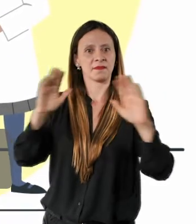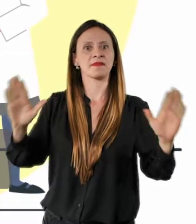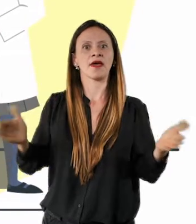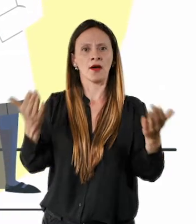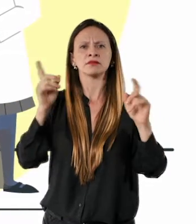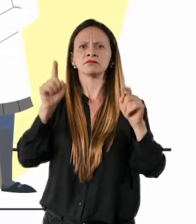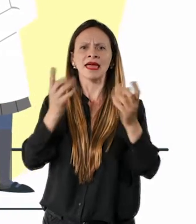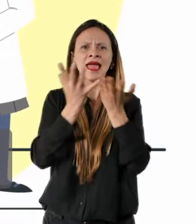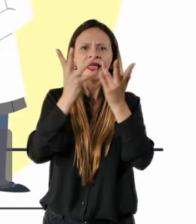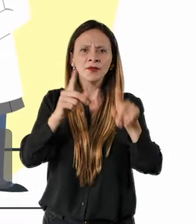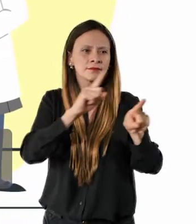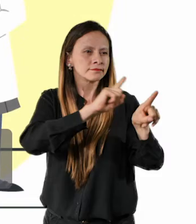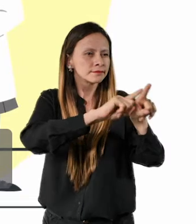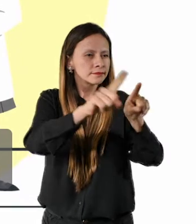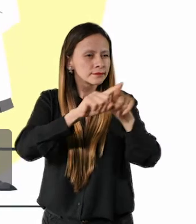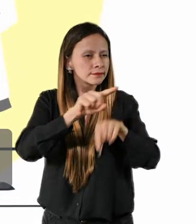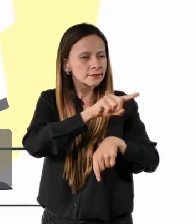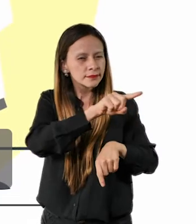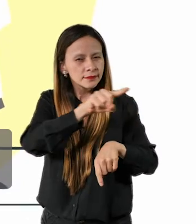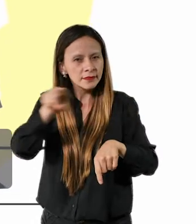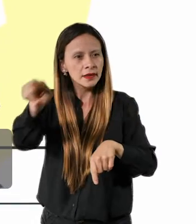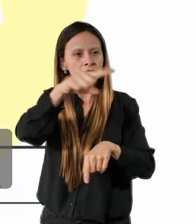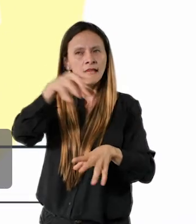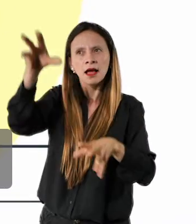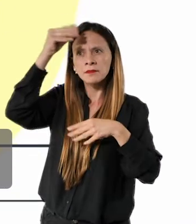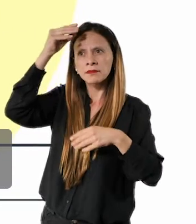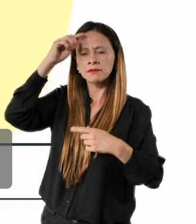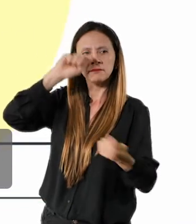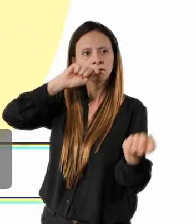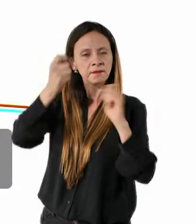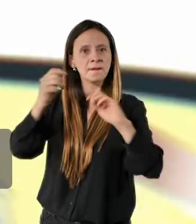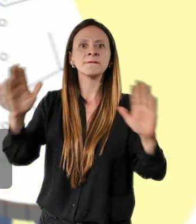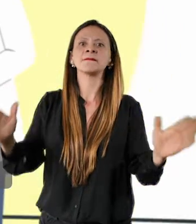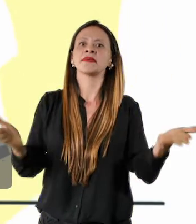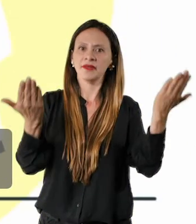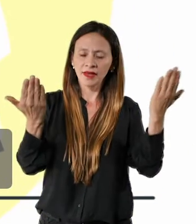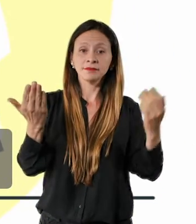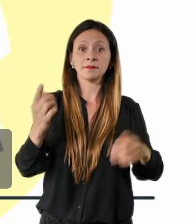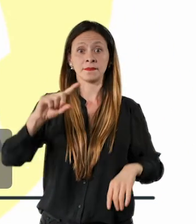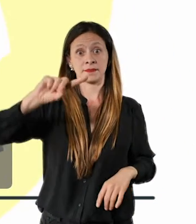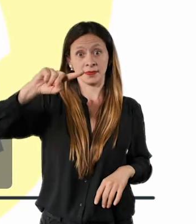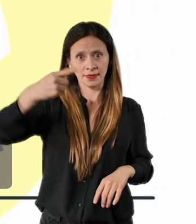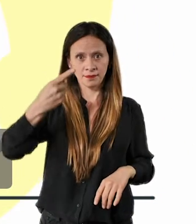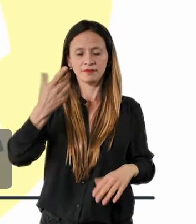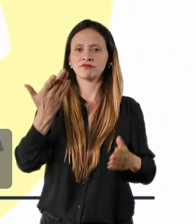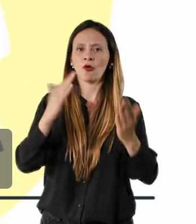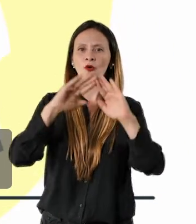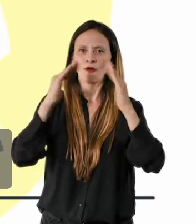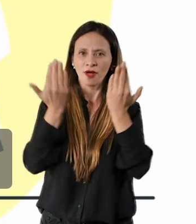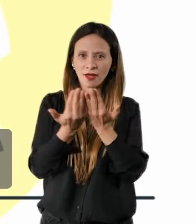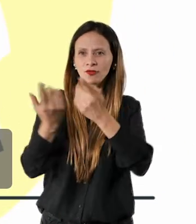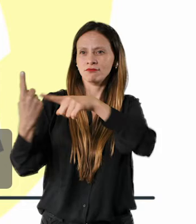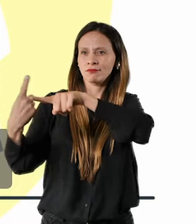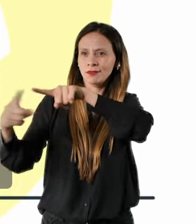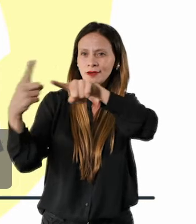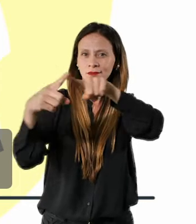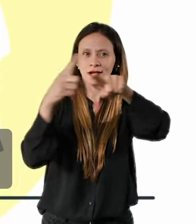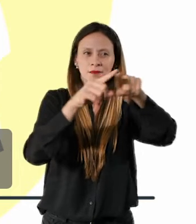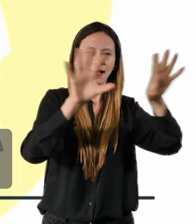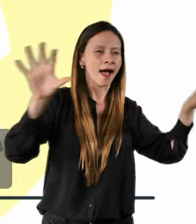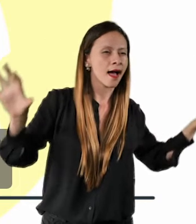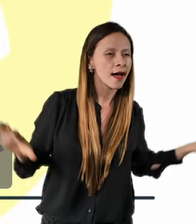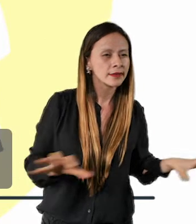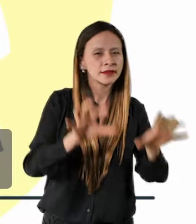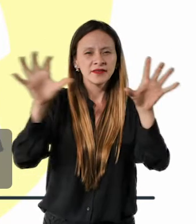investigaciones han demostrado que el aprendizaje de los estudiantes mejora cuando tienen las habilidades para enfocar su atención y